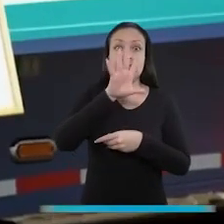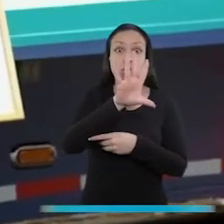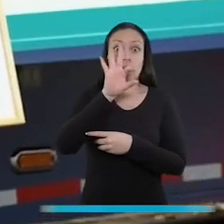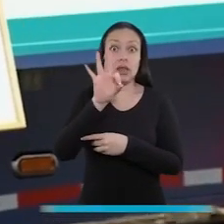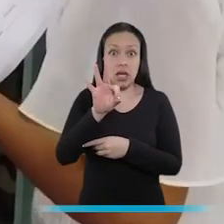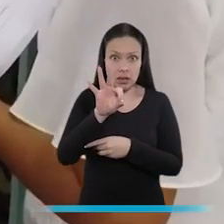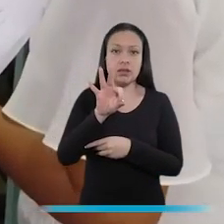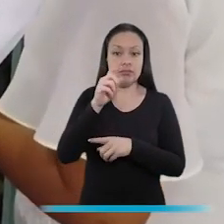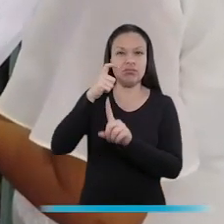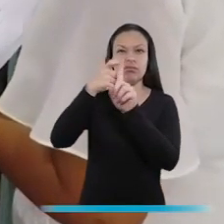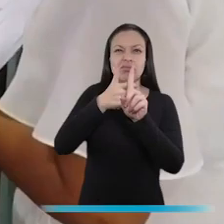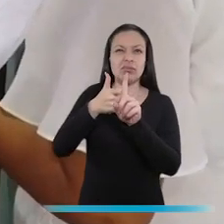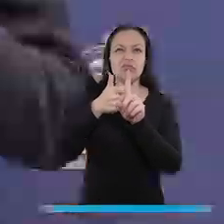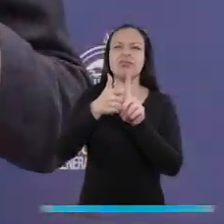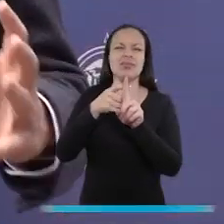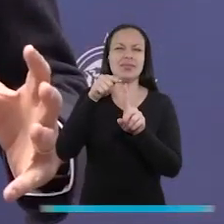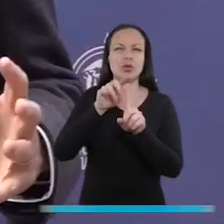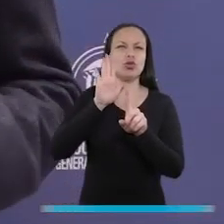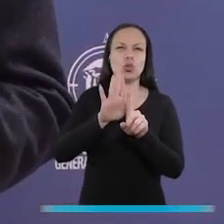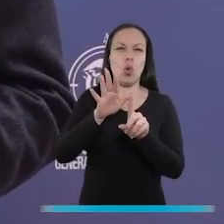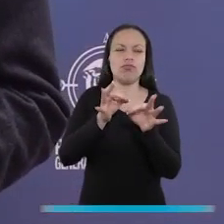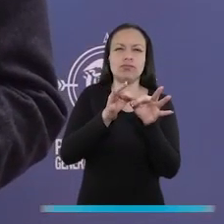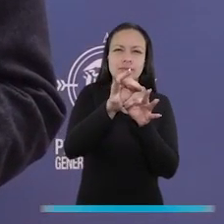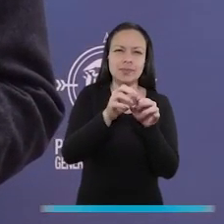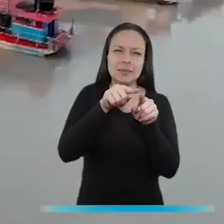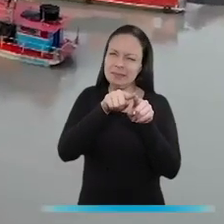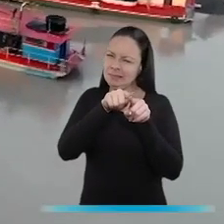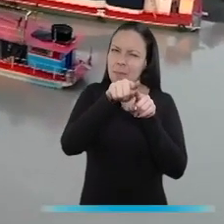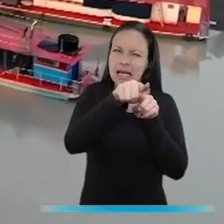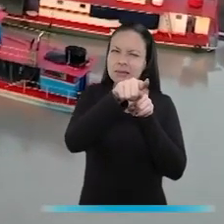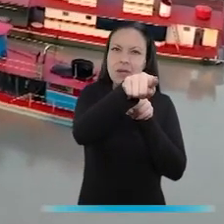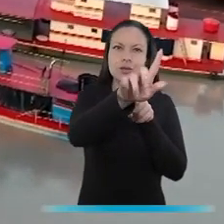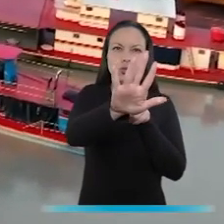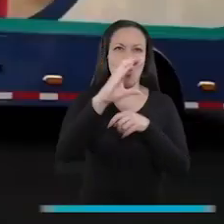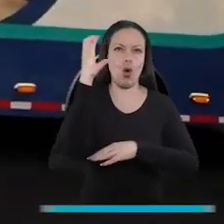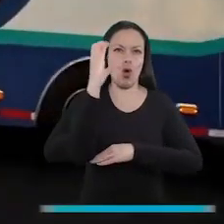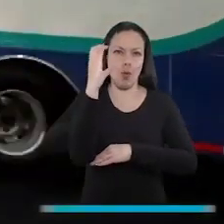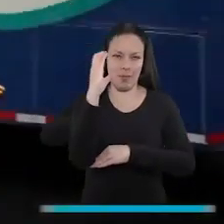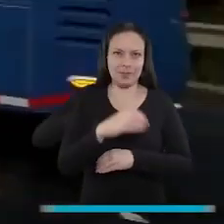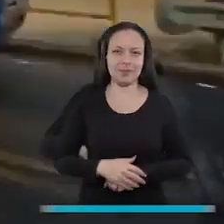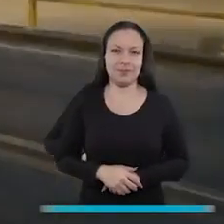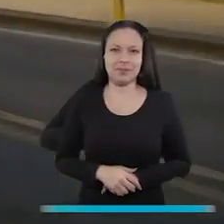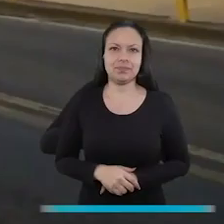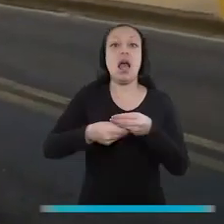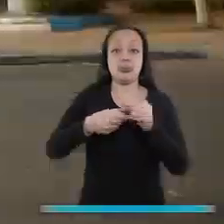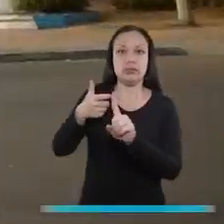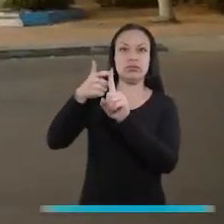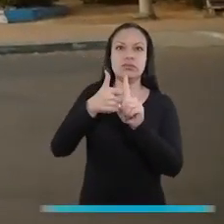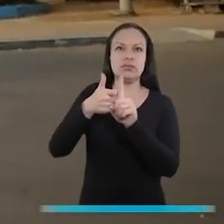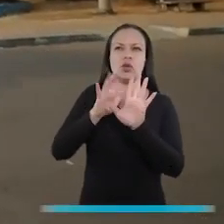Procuradurías Provinciales que corresponden a una delimitación geográfica que son las regiones de Colombia. Y fuera de eso